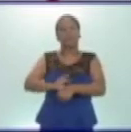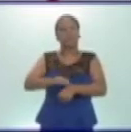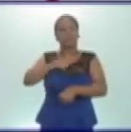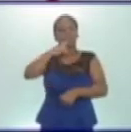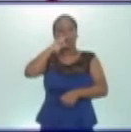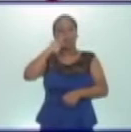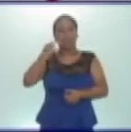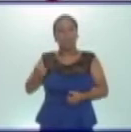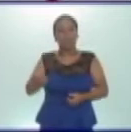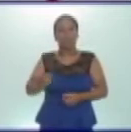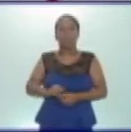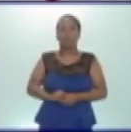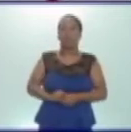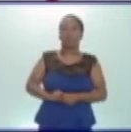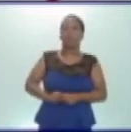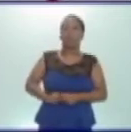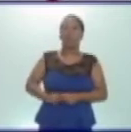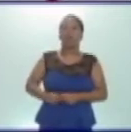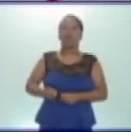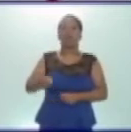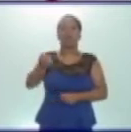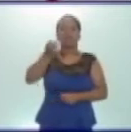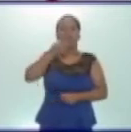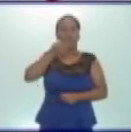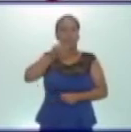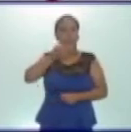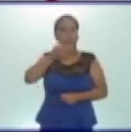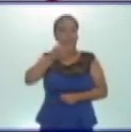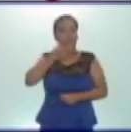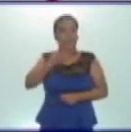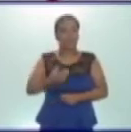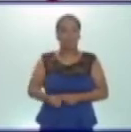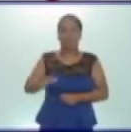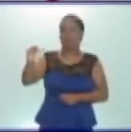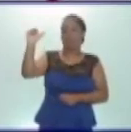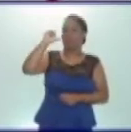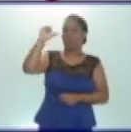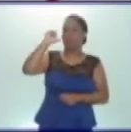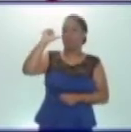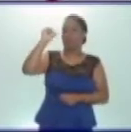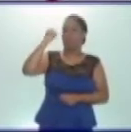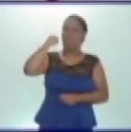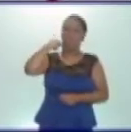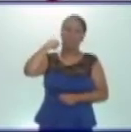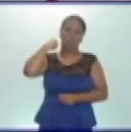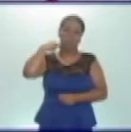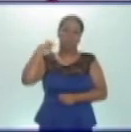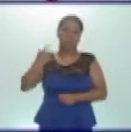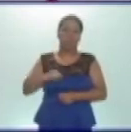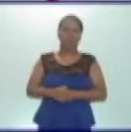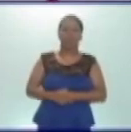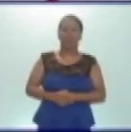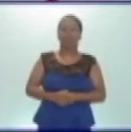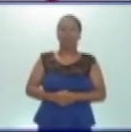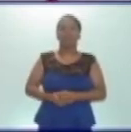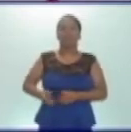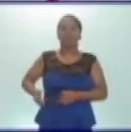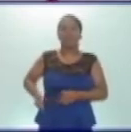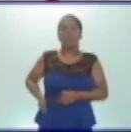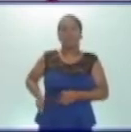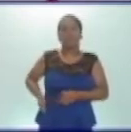lesiones, el uso frecuente de medicamentos o la ingestión de bebidas alcohólicas. Tenemos las úlceras,